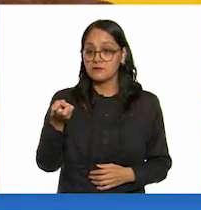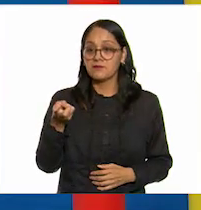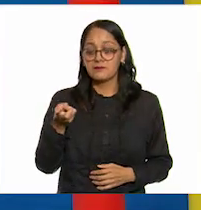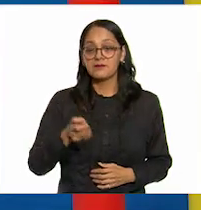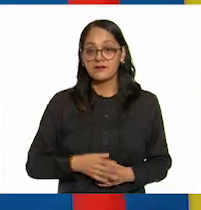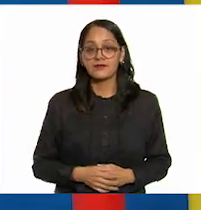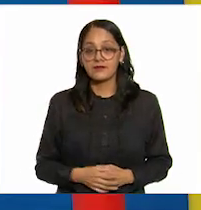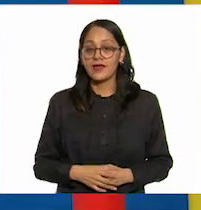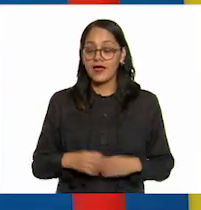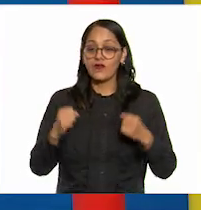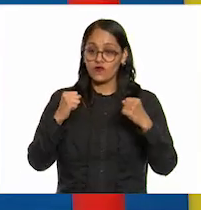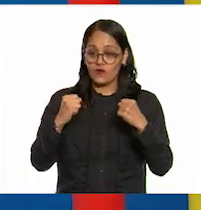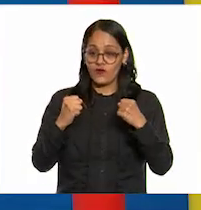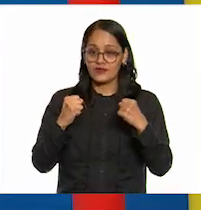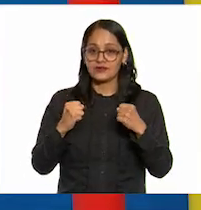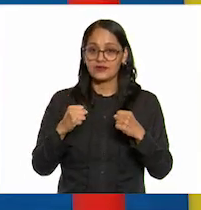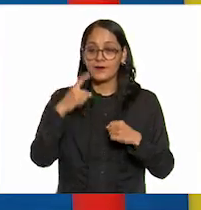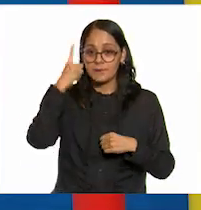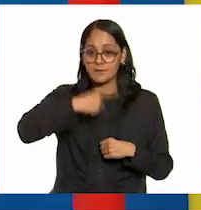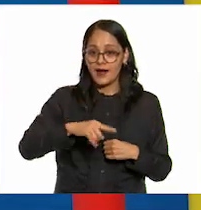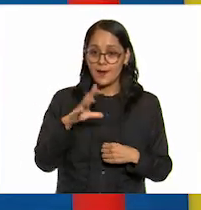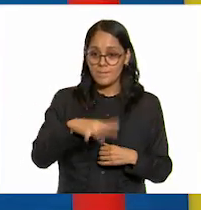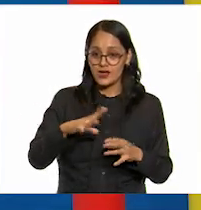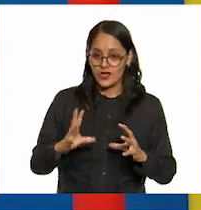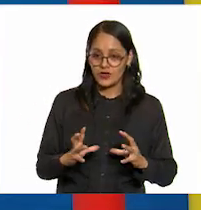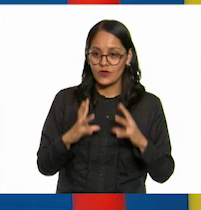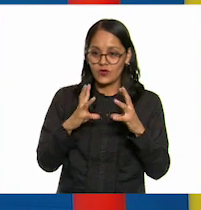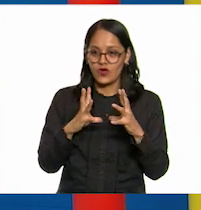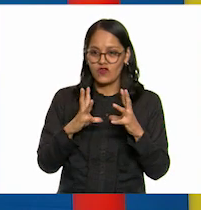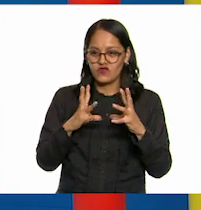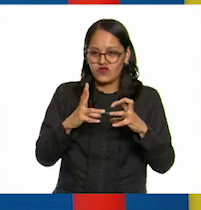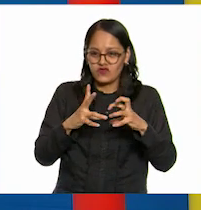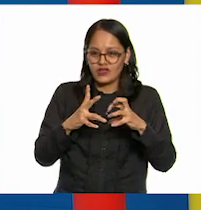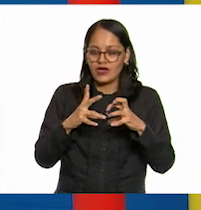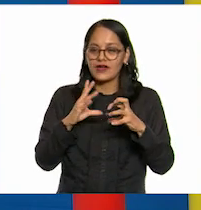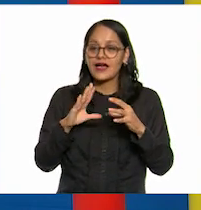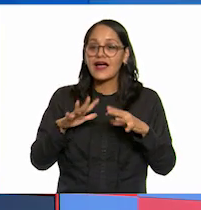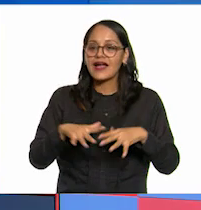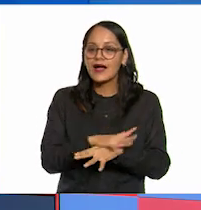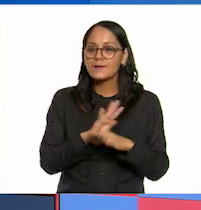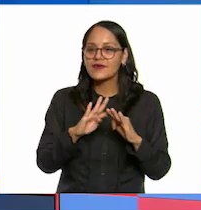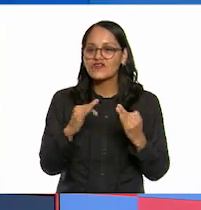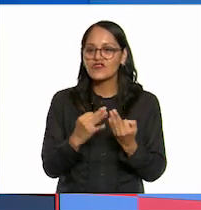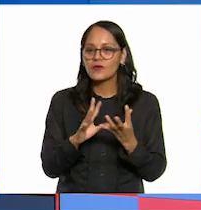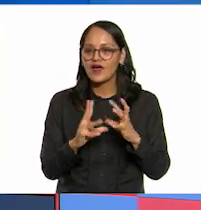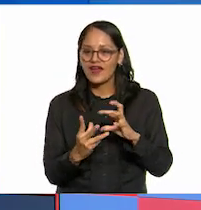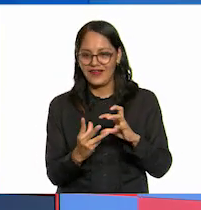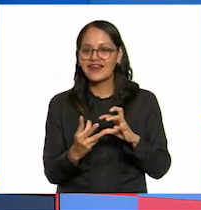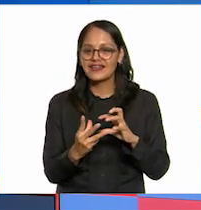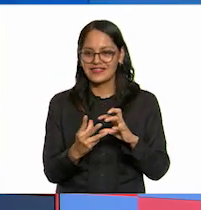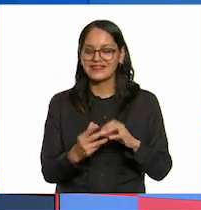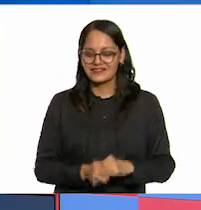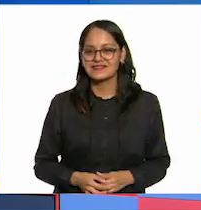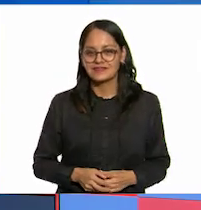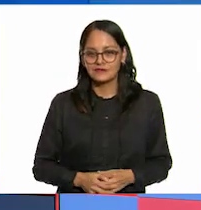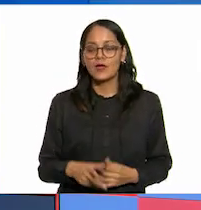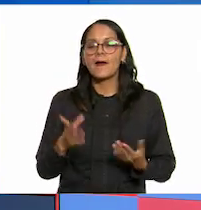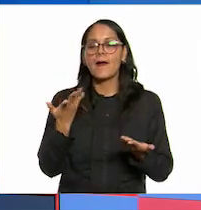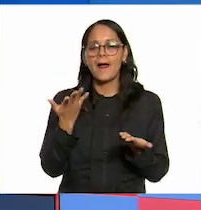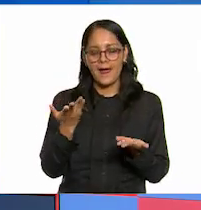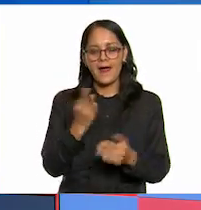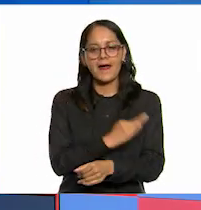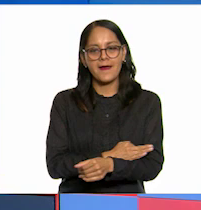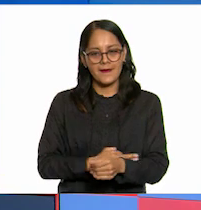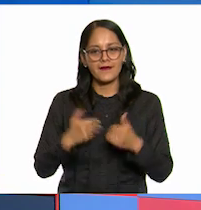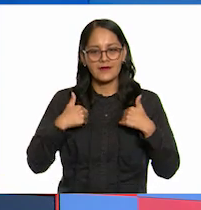la fuerza aplicada a la pelota provoca que se deforme entonces si aplicamos